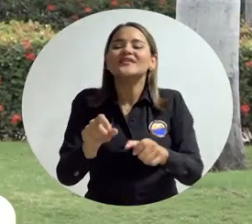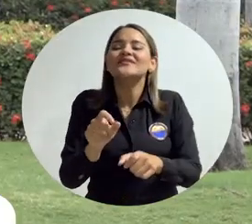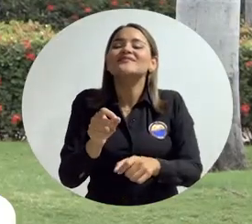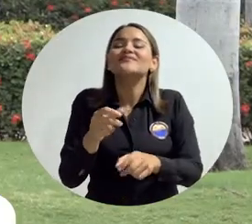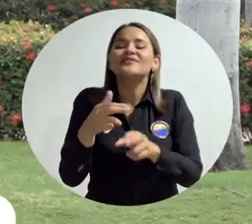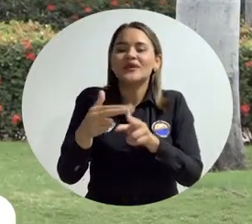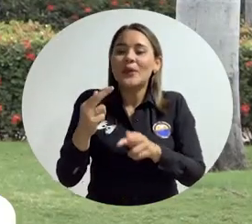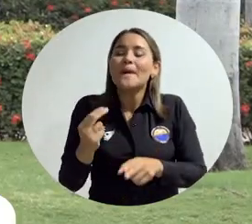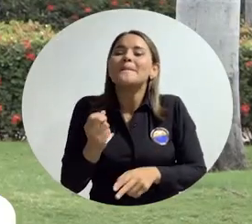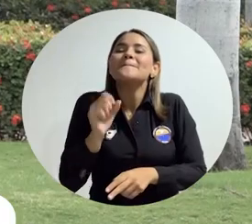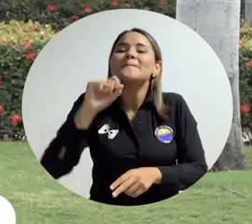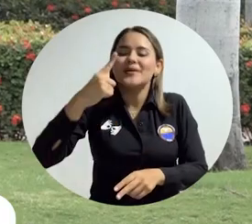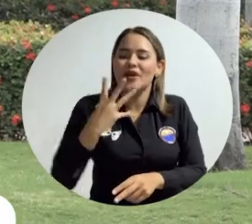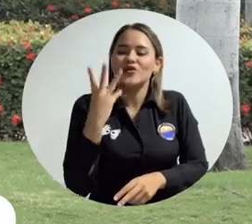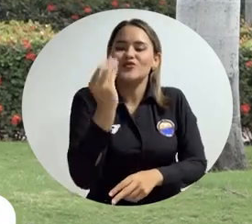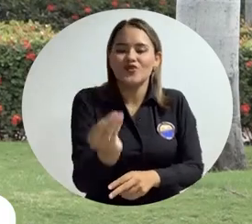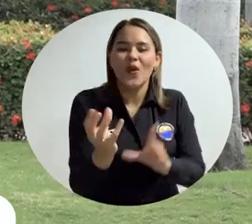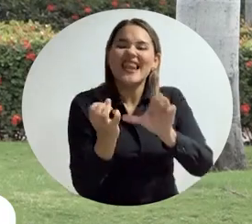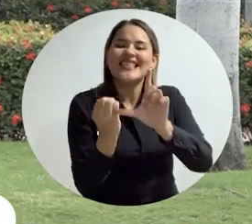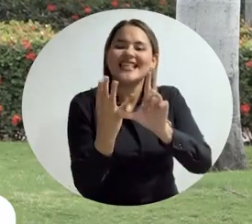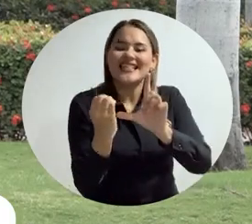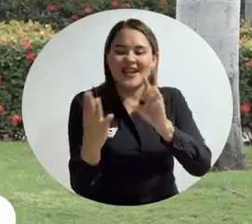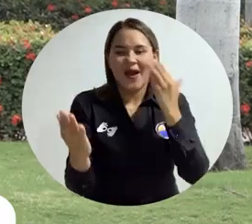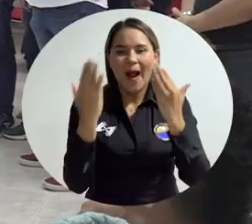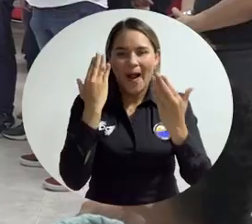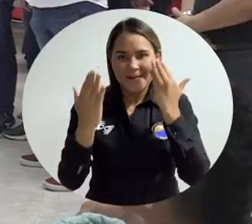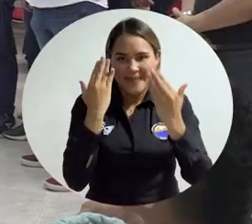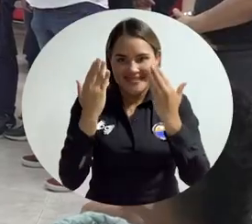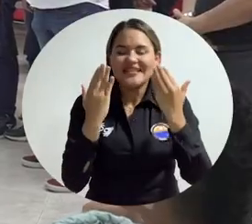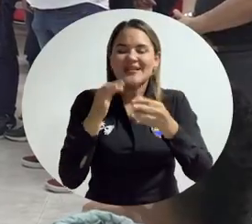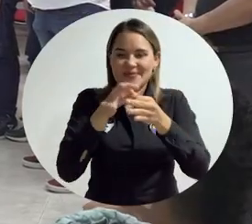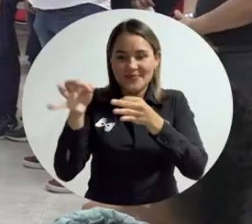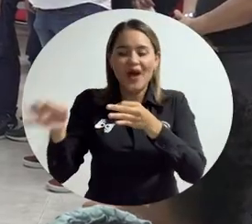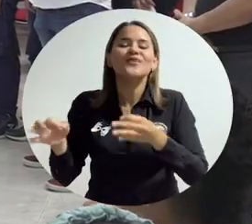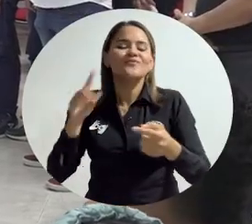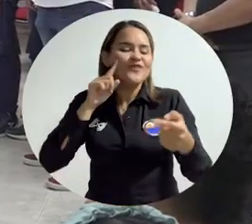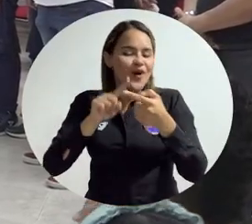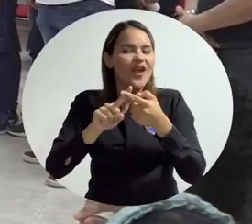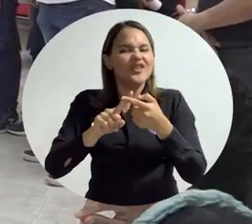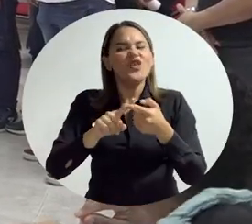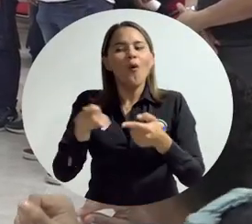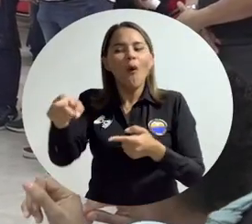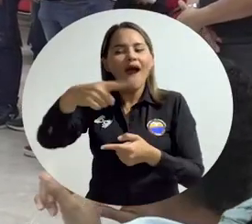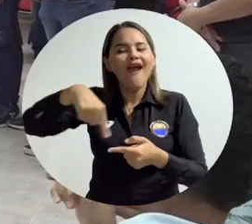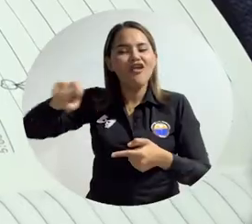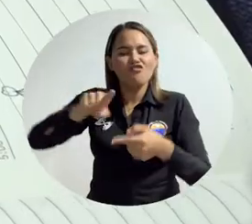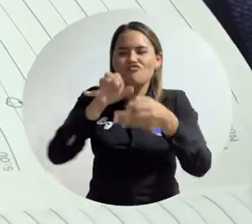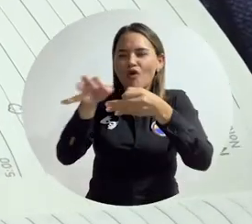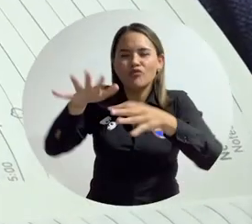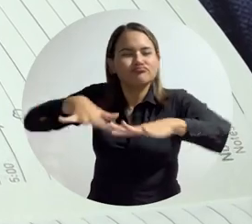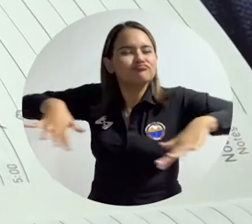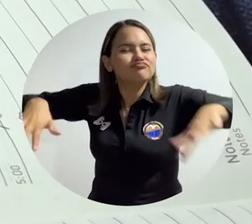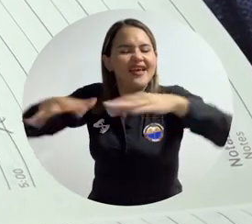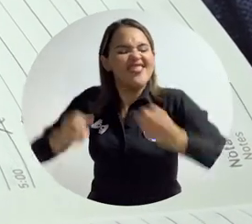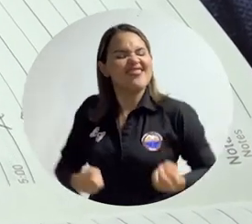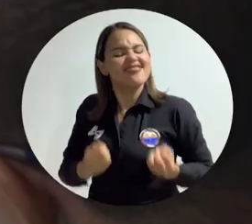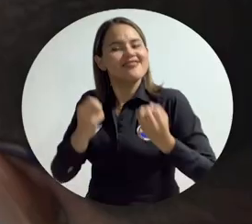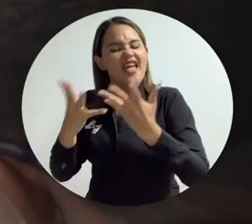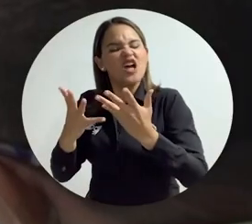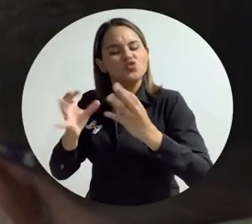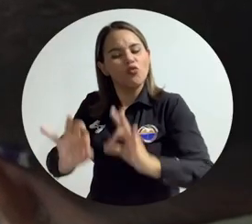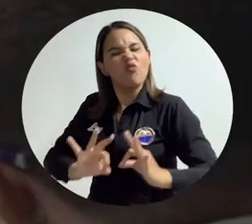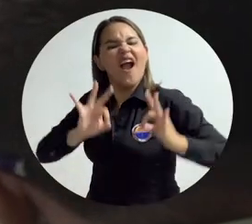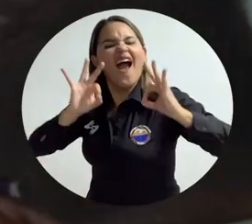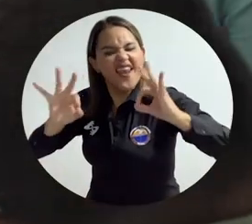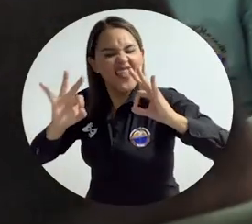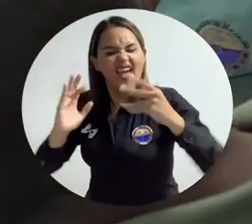promoción de Licenciados en Educación Campesina y Rural. Una apuesta por devolverle a los territorios calidad educativa, una apuesta